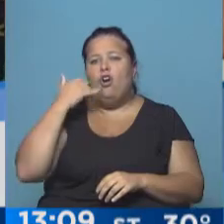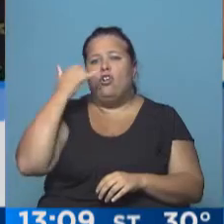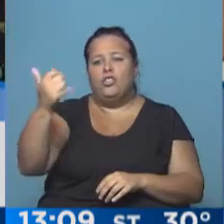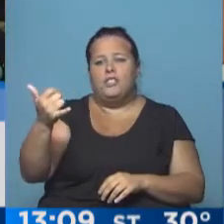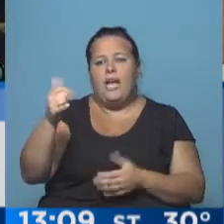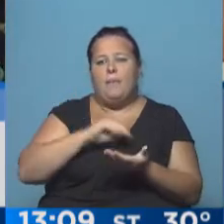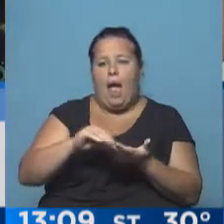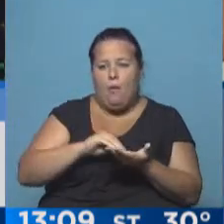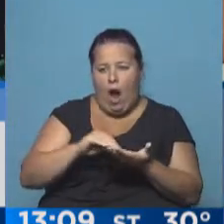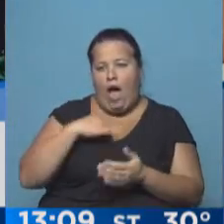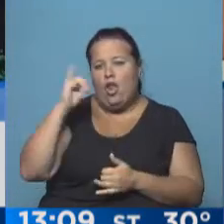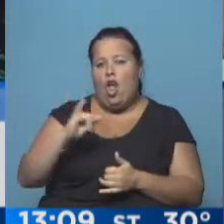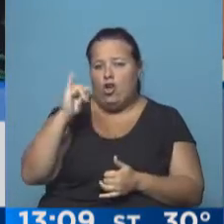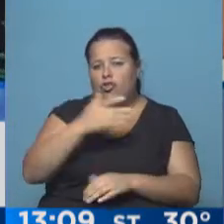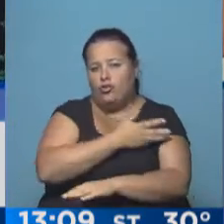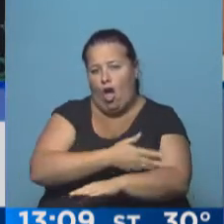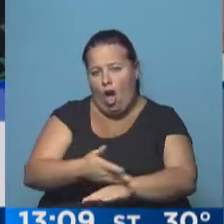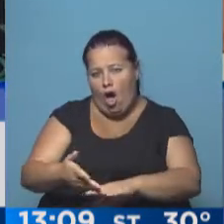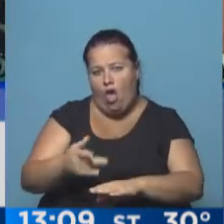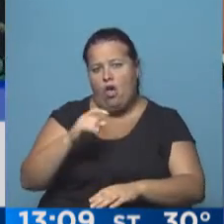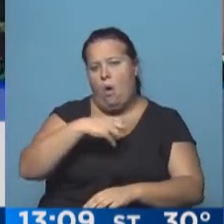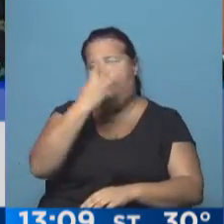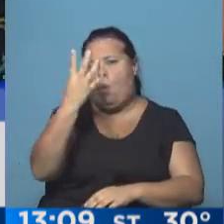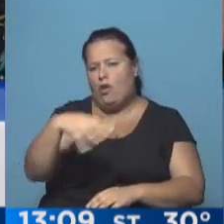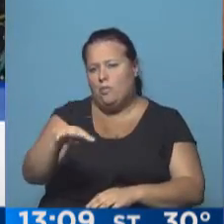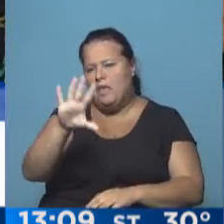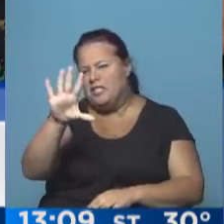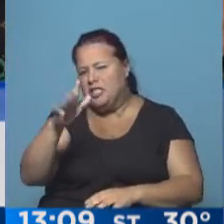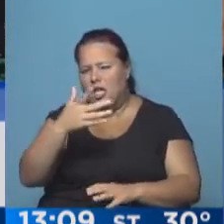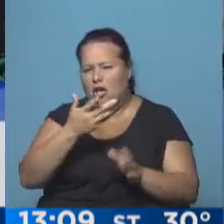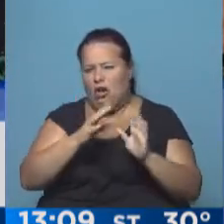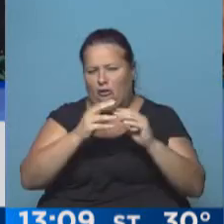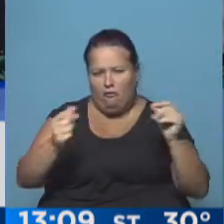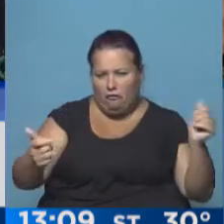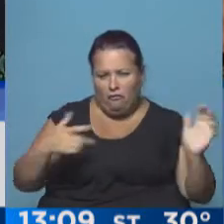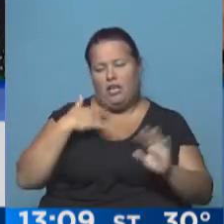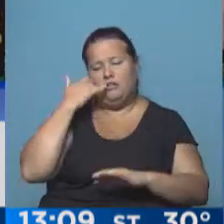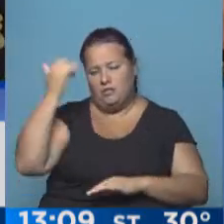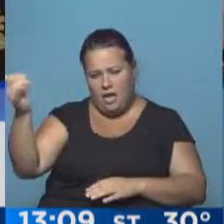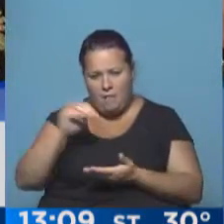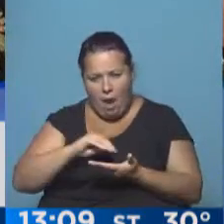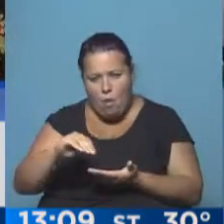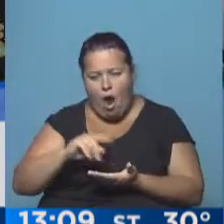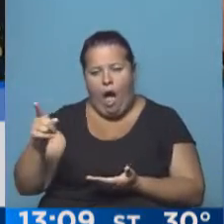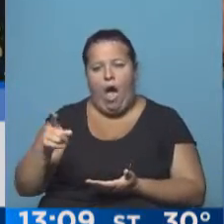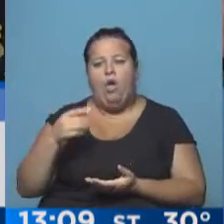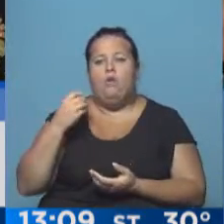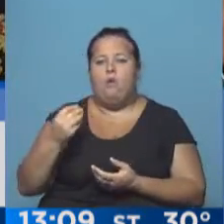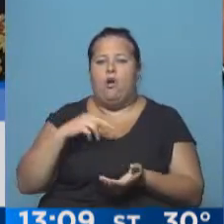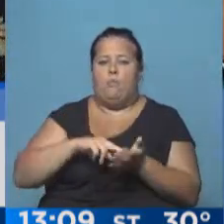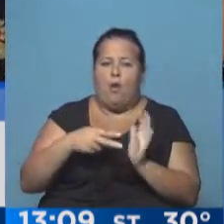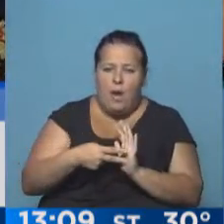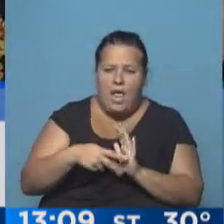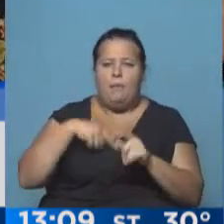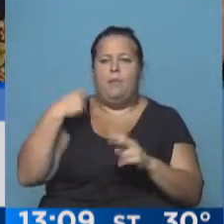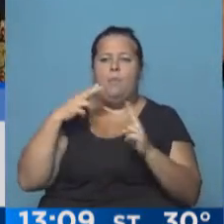al doctor Rivelli y comentarle lo que pasó ya a las cuatro y media, cinco ya, que se había terminado, porque había problemas.